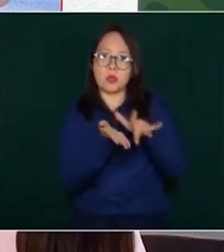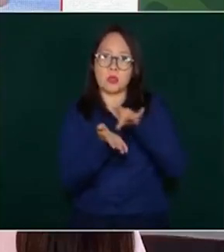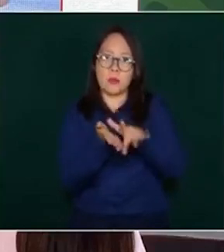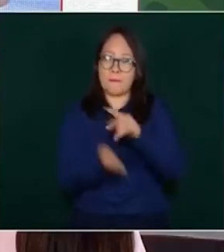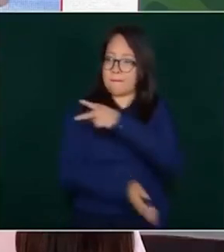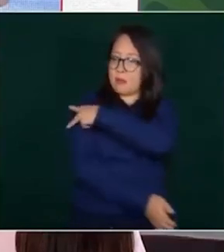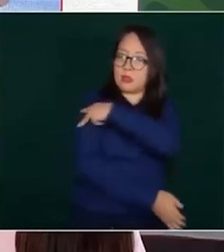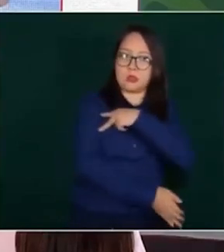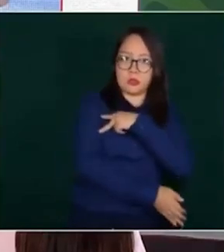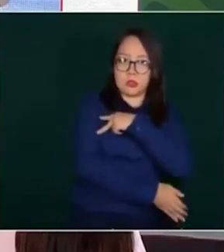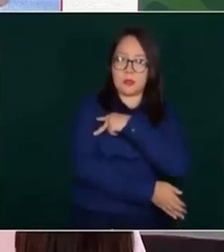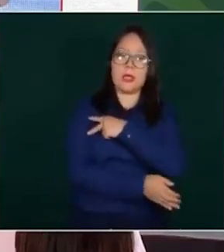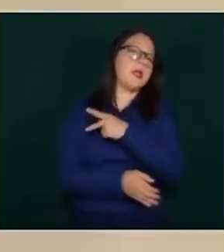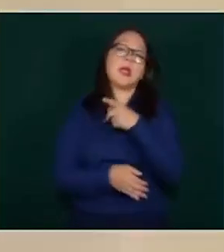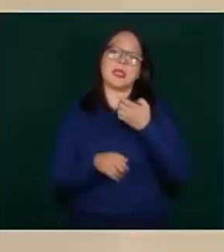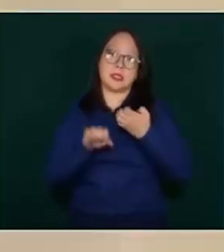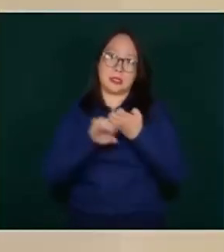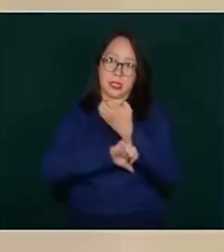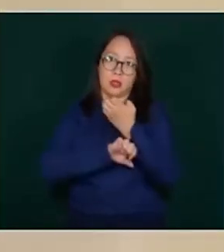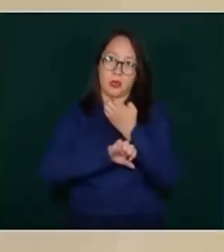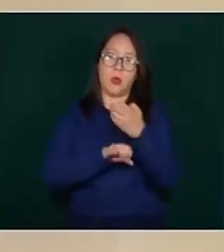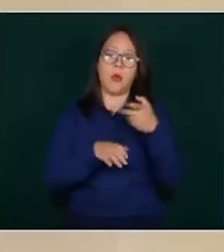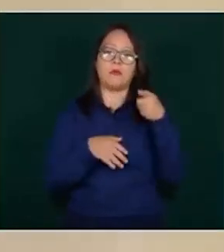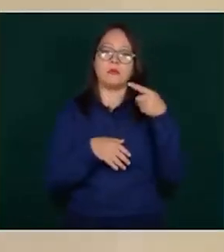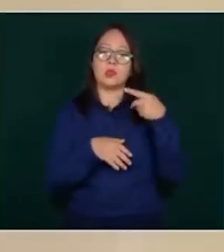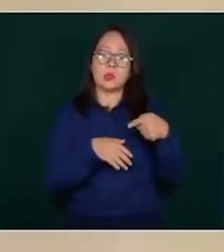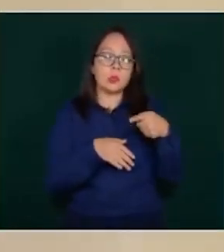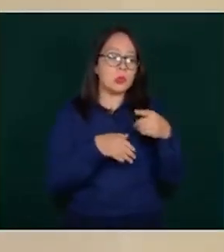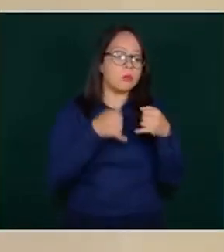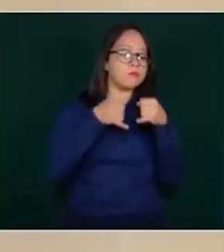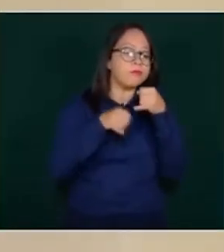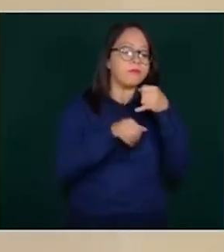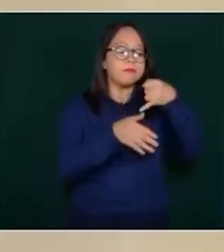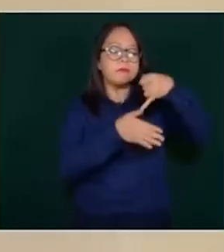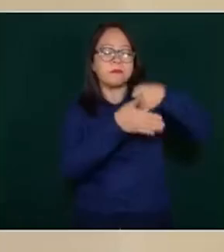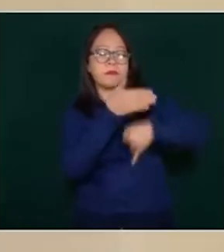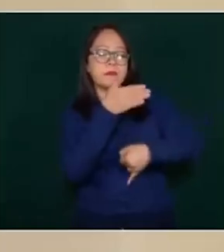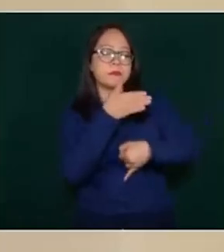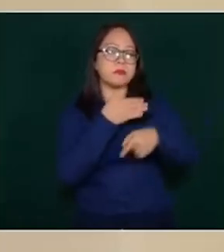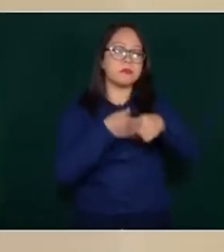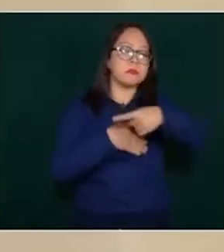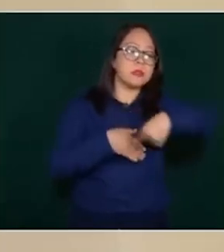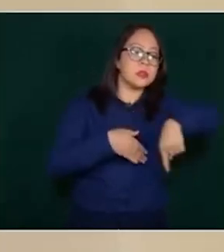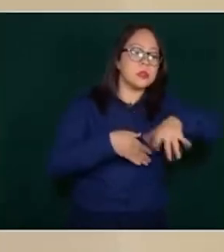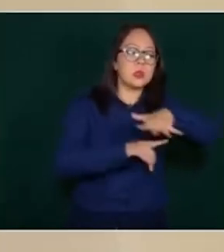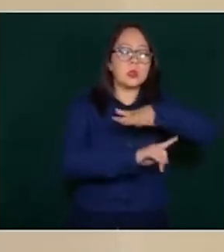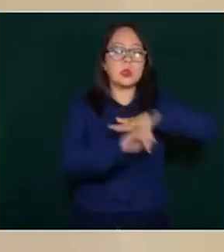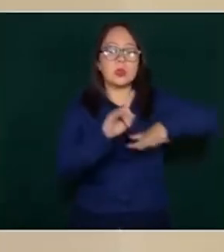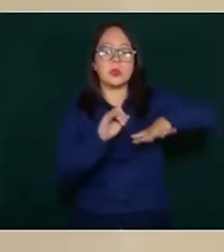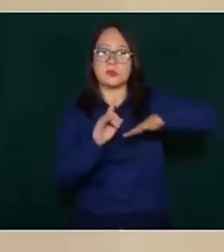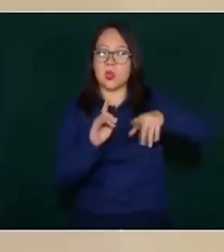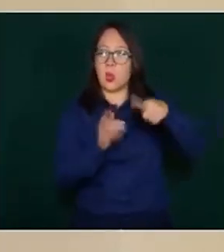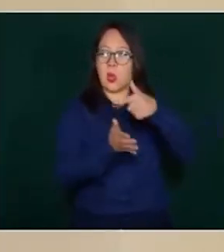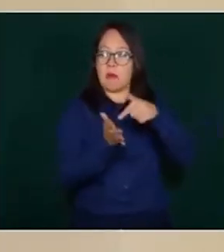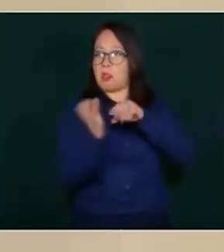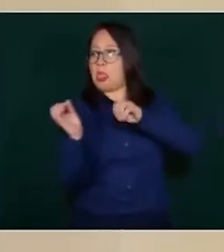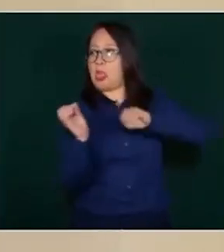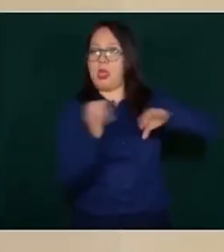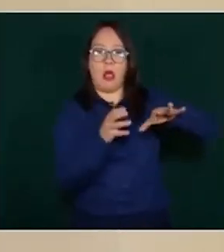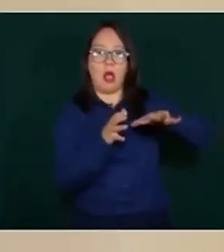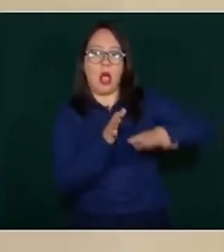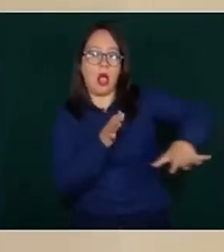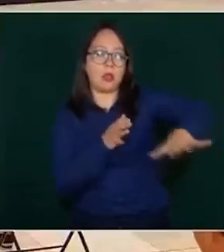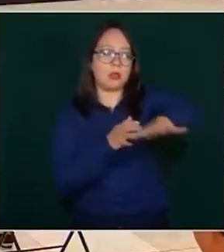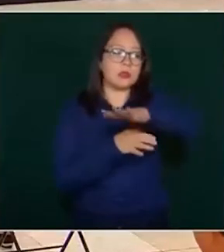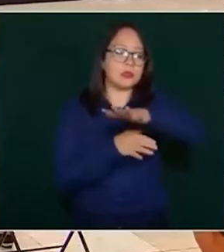implicaba por la profundidad, las condiciones de abandono del lugar, dificultades